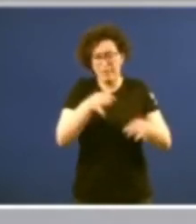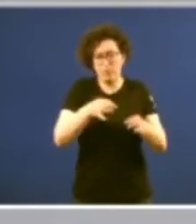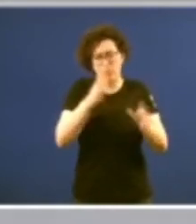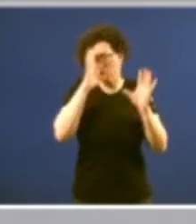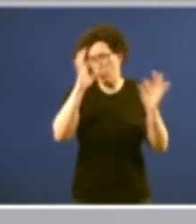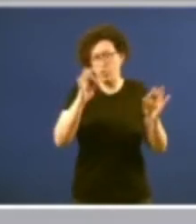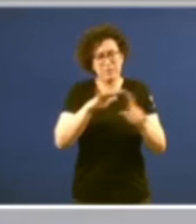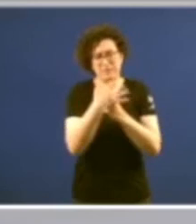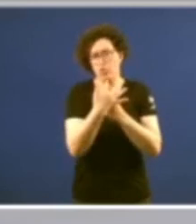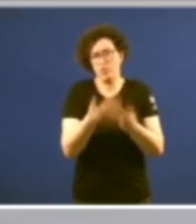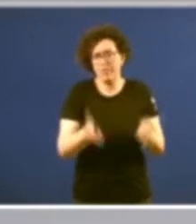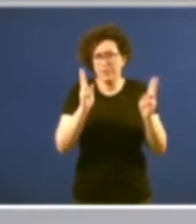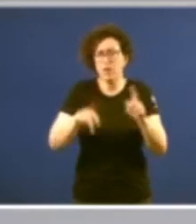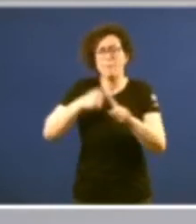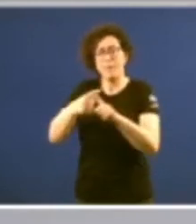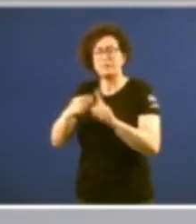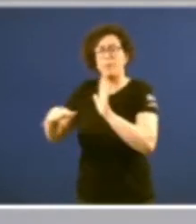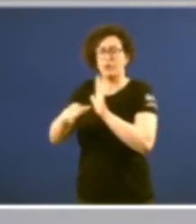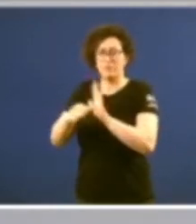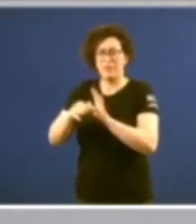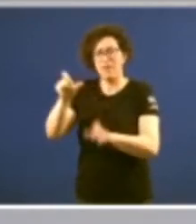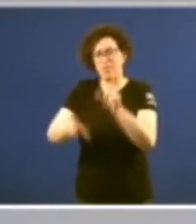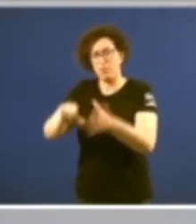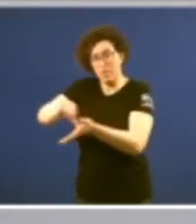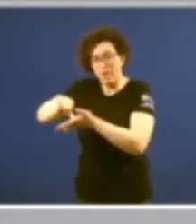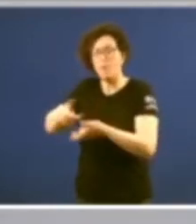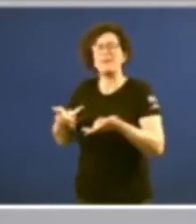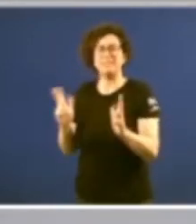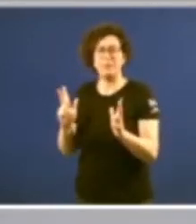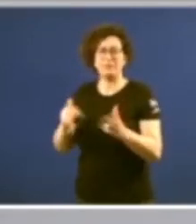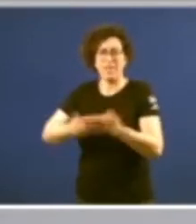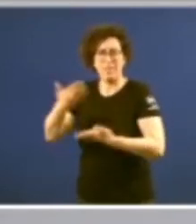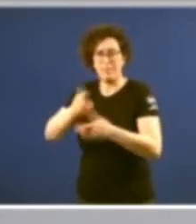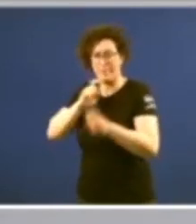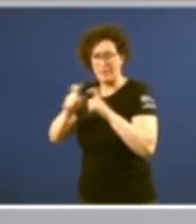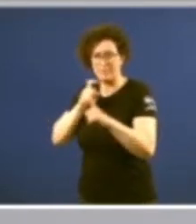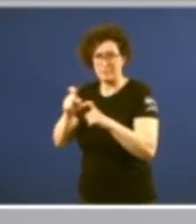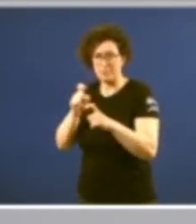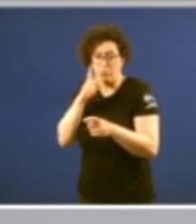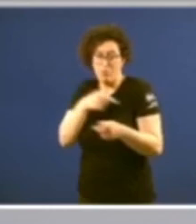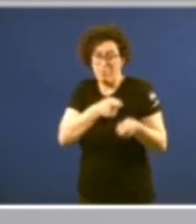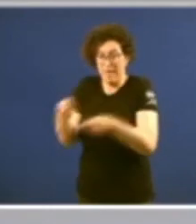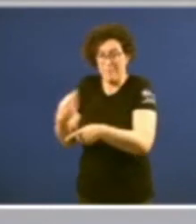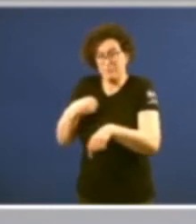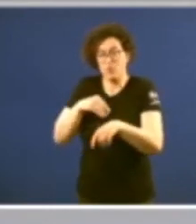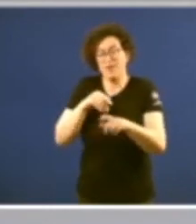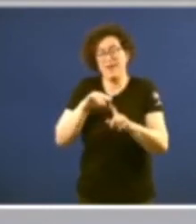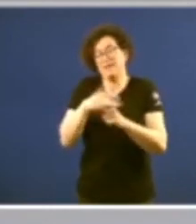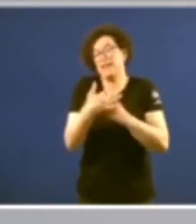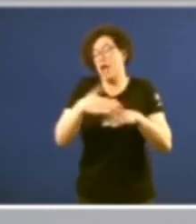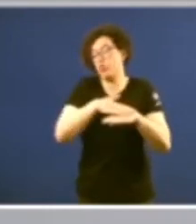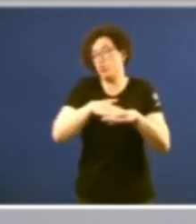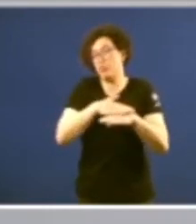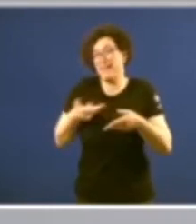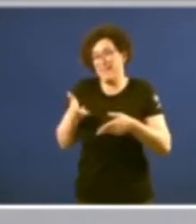segundo lugar e tamén a proximidade de ciudad e a liberdade de prensa que é consustancial con o propio estado de dereito certamente o